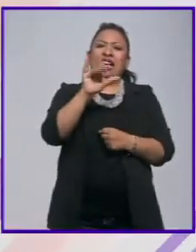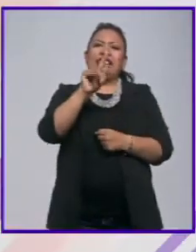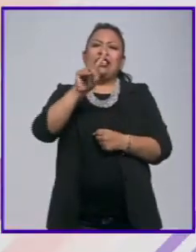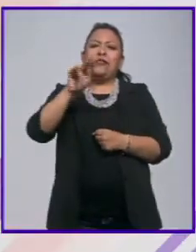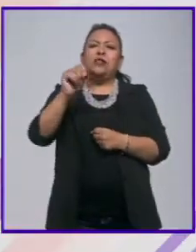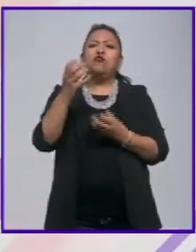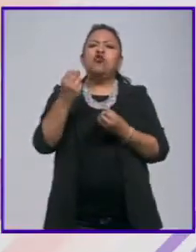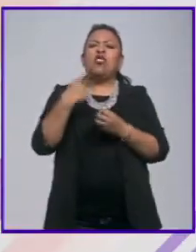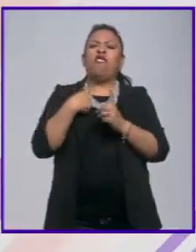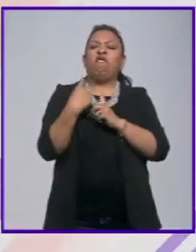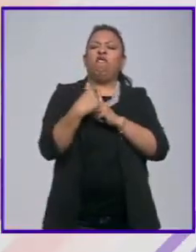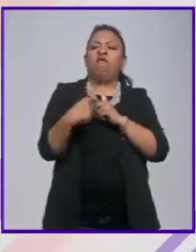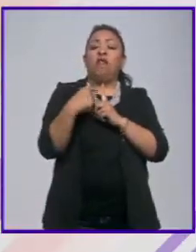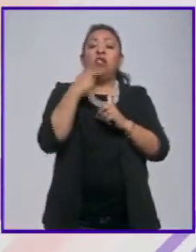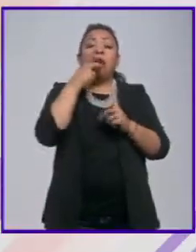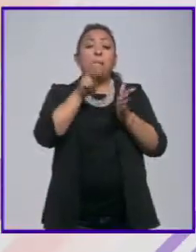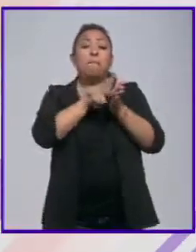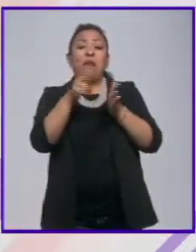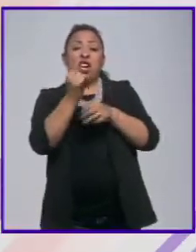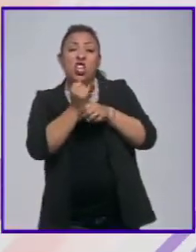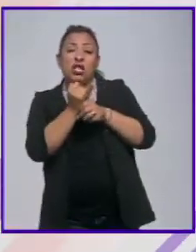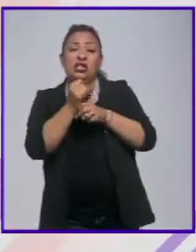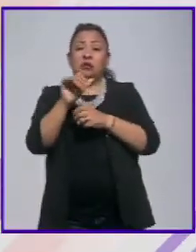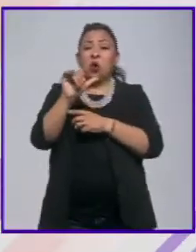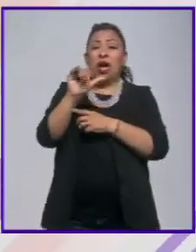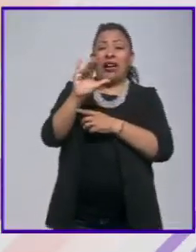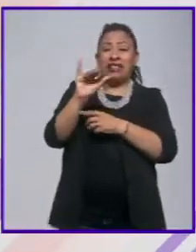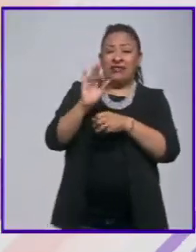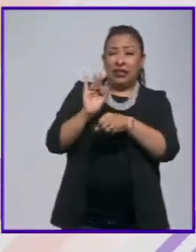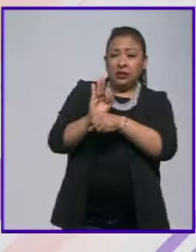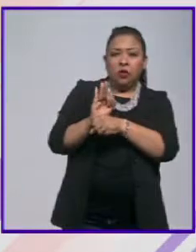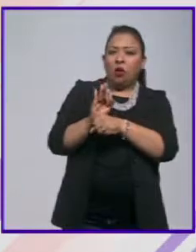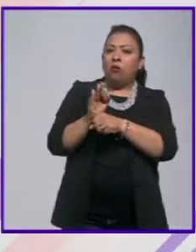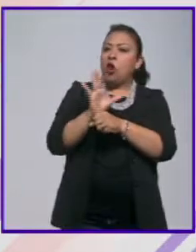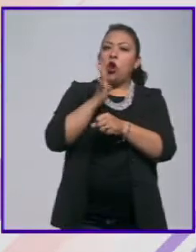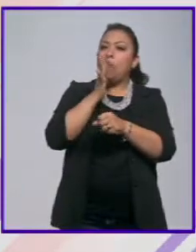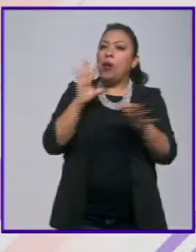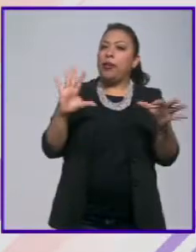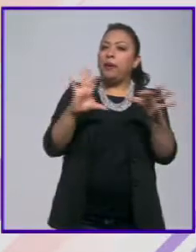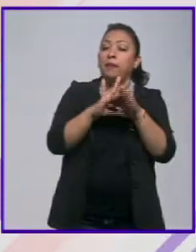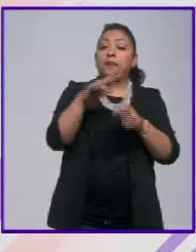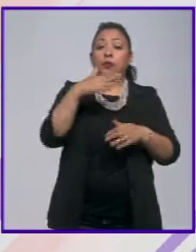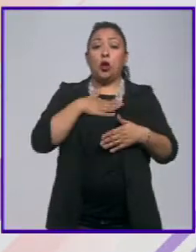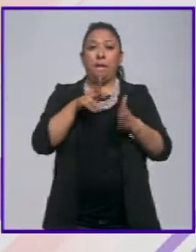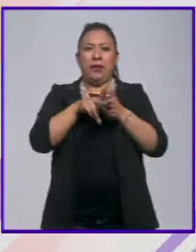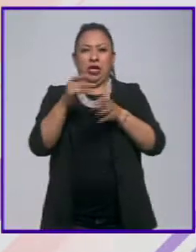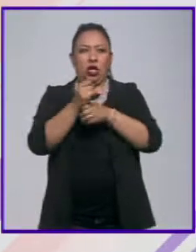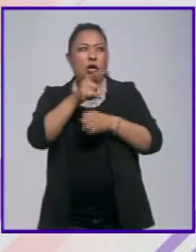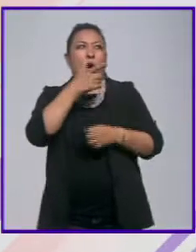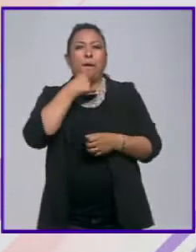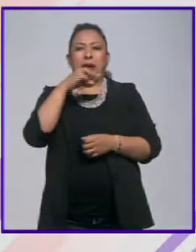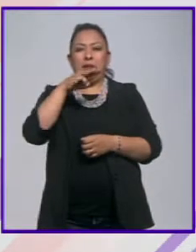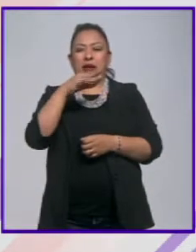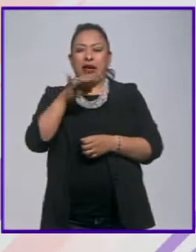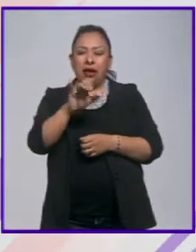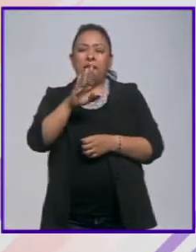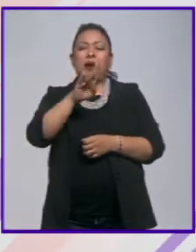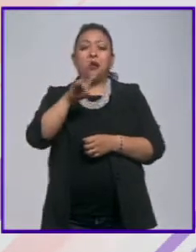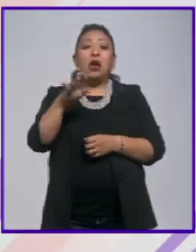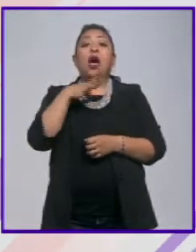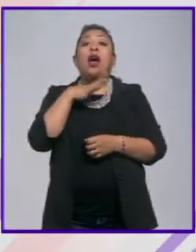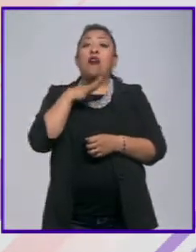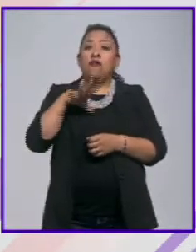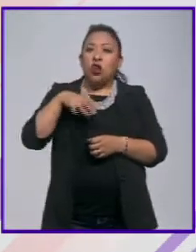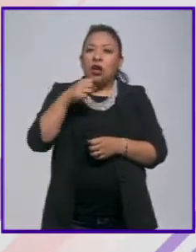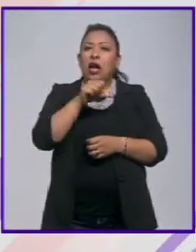criticado por eso, porque dicen que el periodismo y el activismo no son compatibles. Para el periodista mexicano, Mael Vallejo, si bien la violencia contra